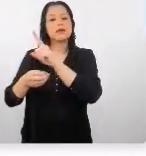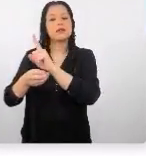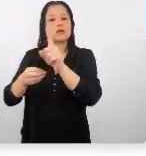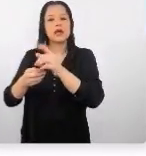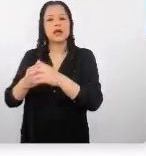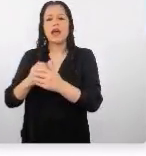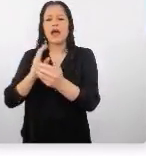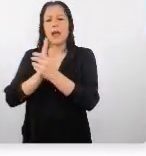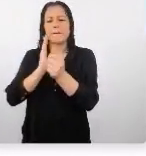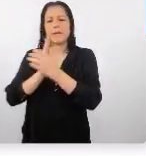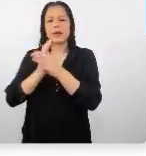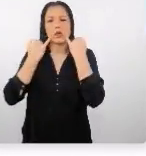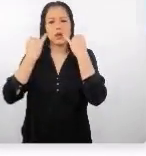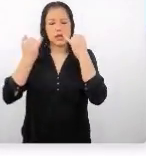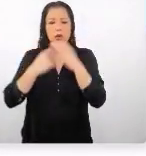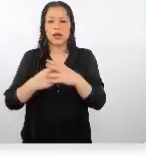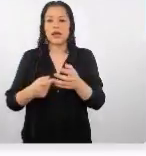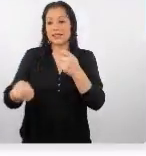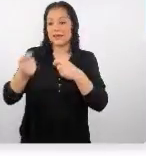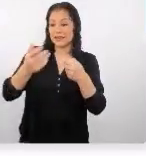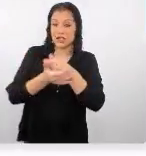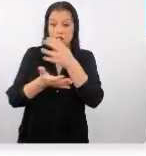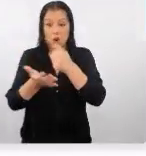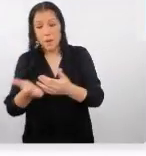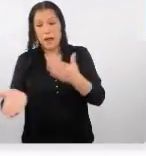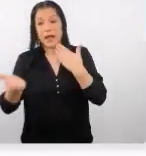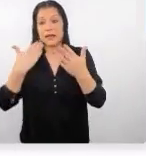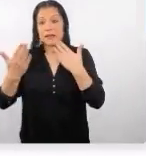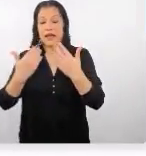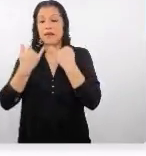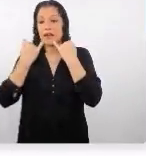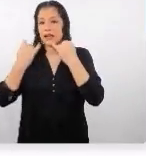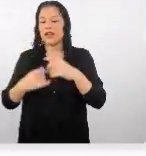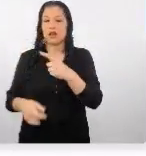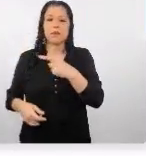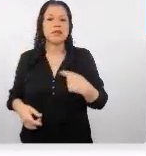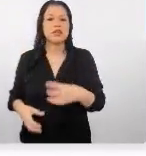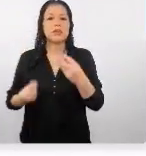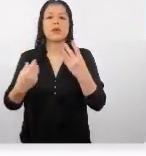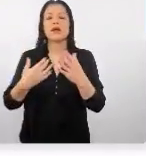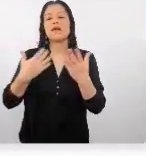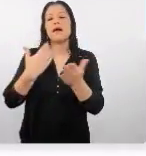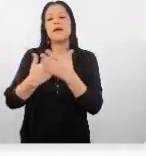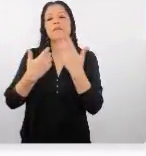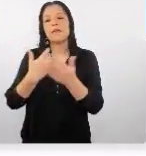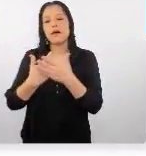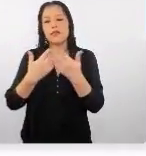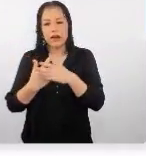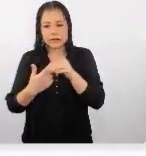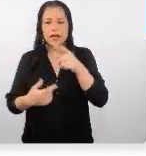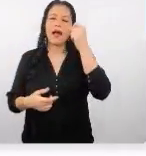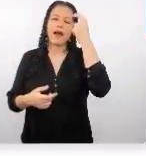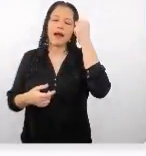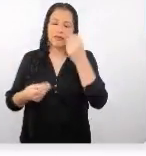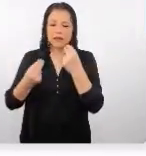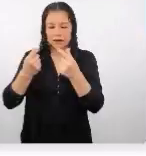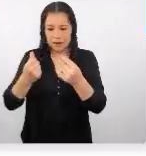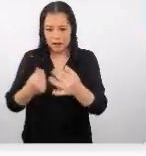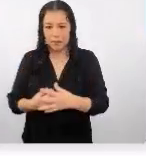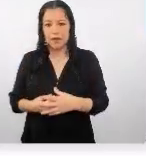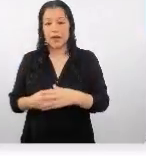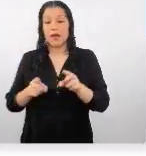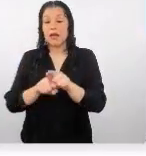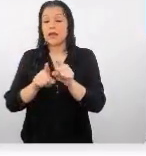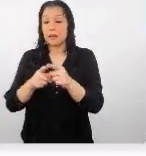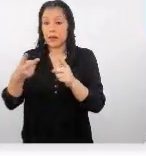idioma chino o que las negociaciones que la comisión se haga en idioma chino porque le facilita mucho más a ellos ¿no? que el material